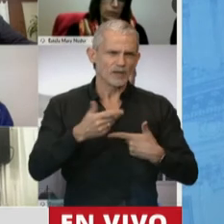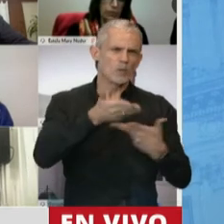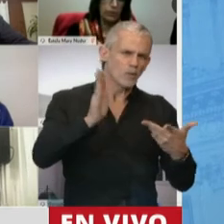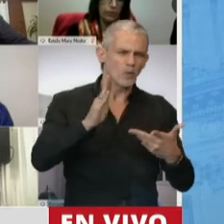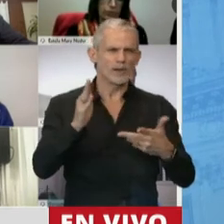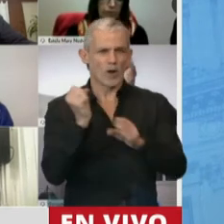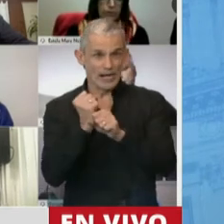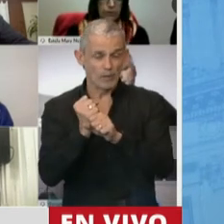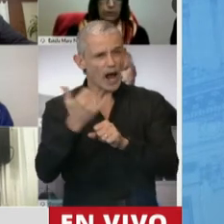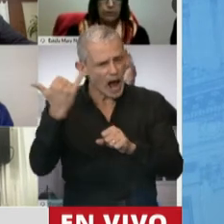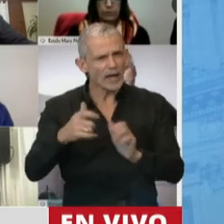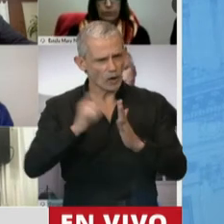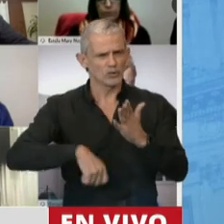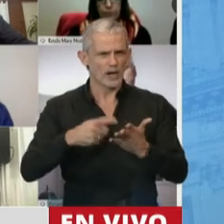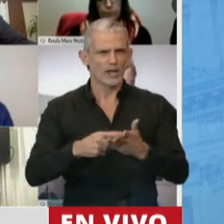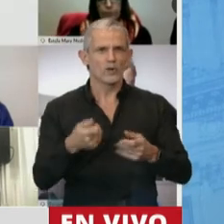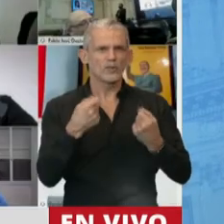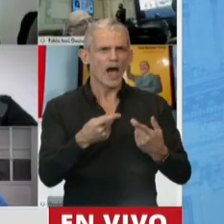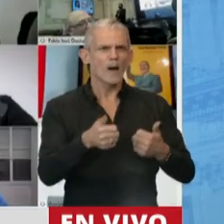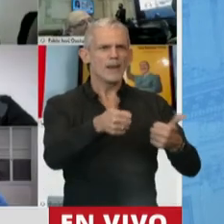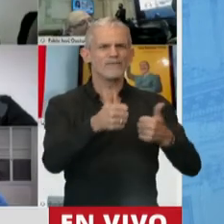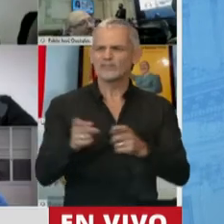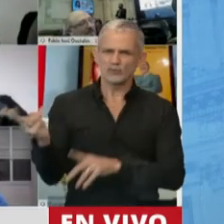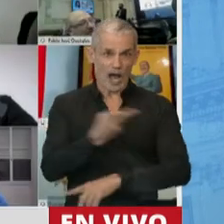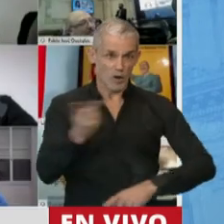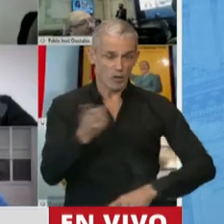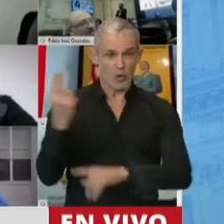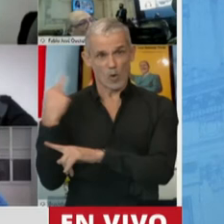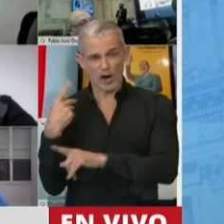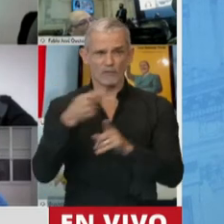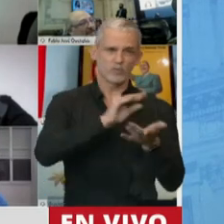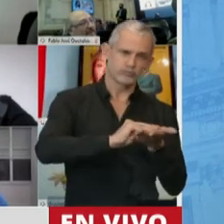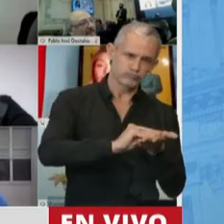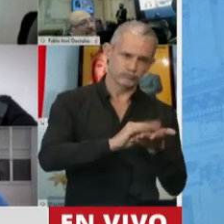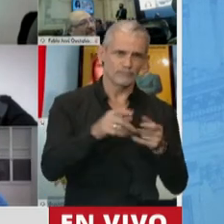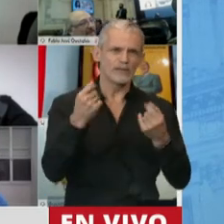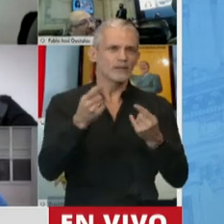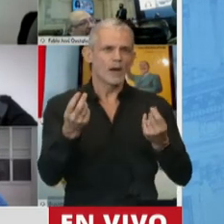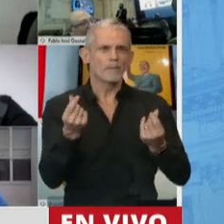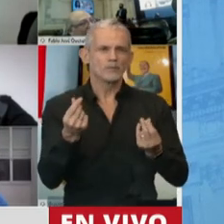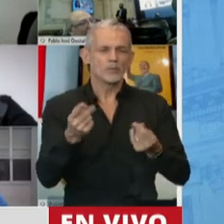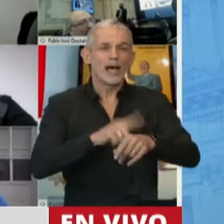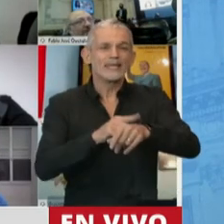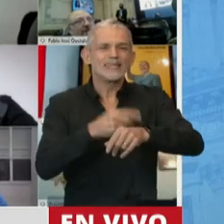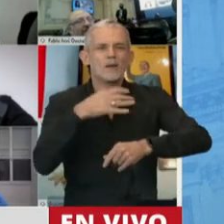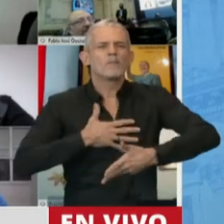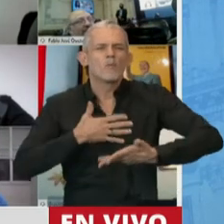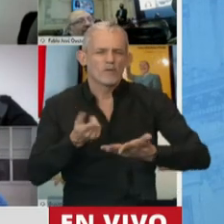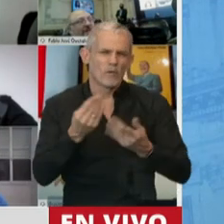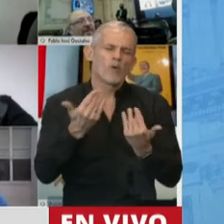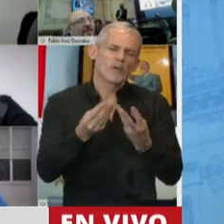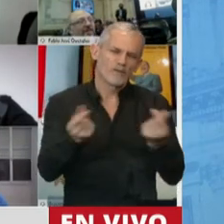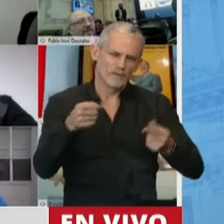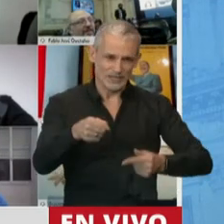principios, que ofrece beneficios a las partes, que aporta los presupuestos mínimos, y da marco al convenio si puede ir